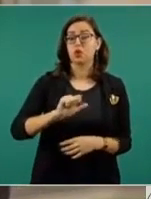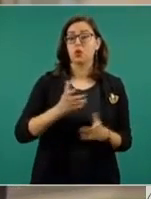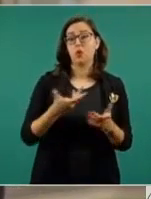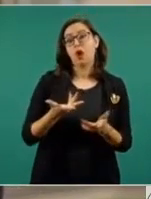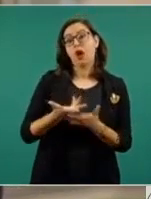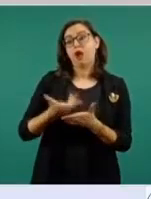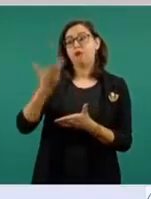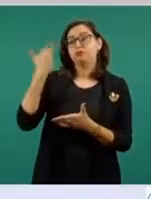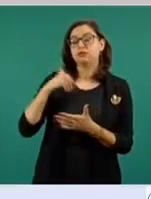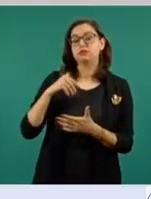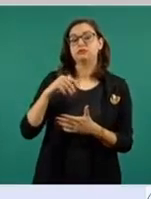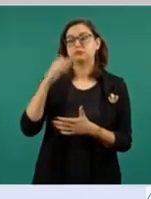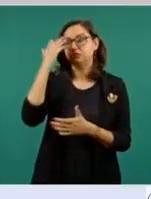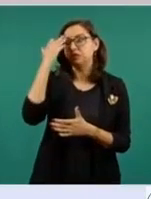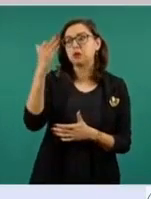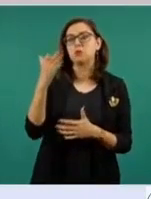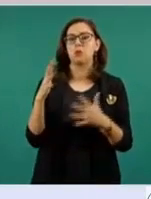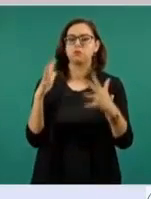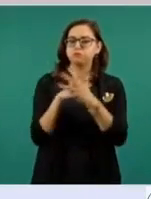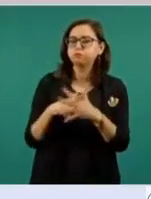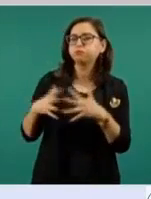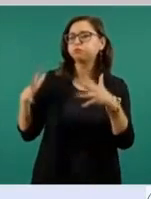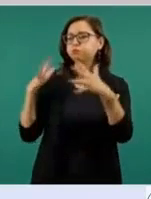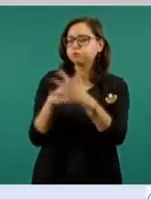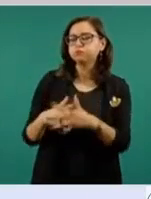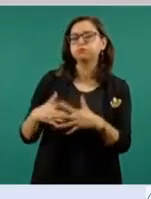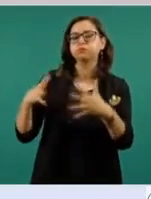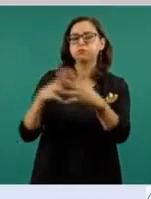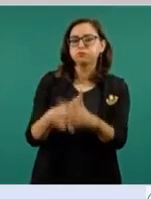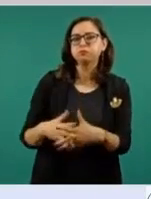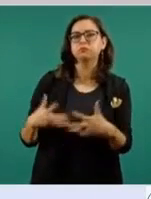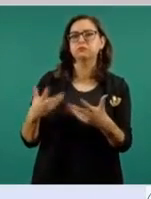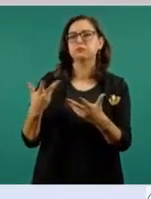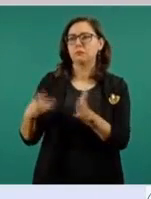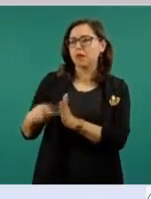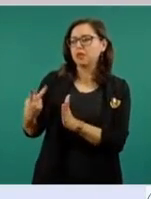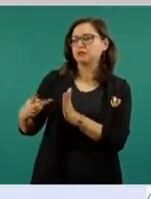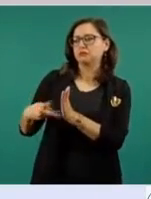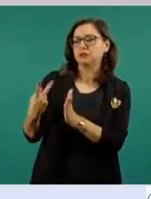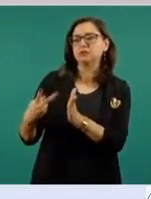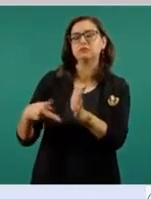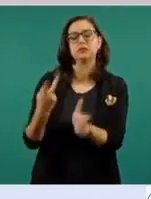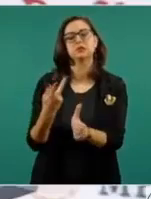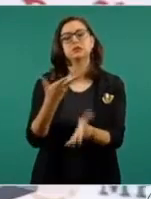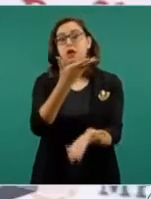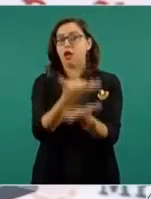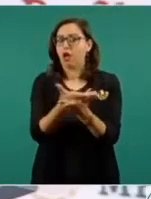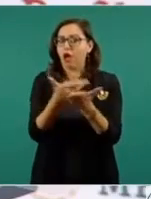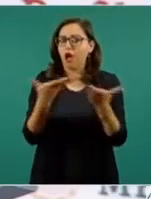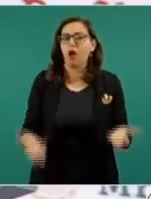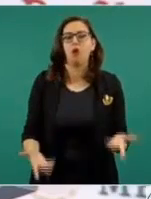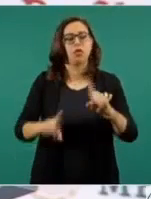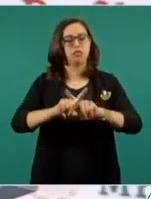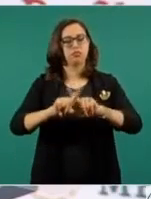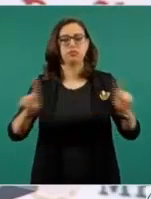épocas para la construcción de la nación mexicana, en nuestros días las cosas son diferentes y los